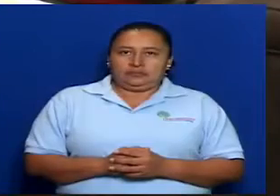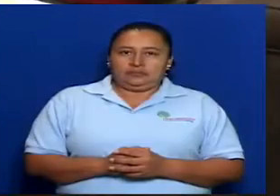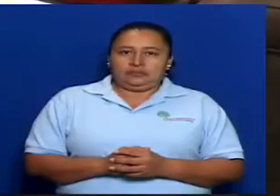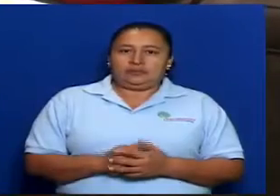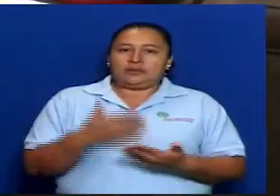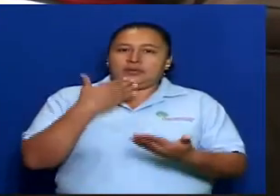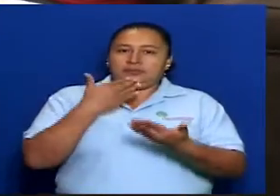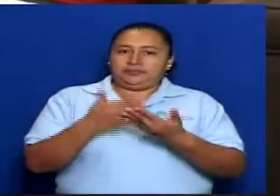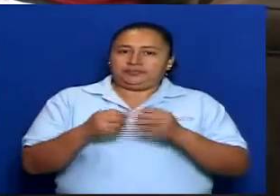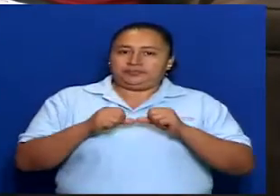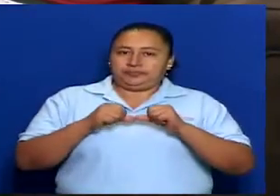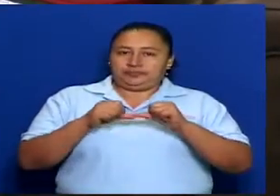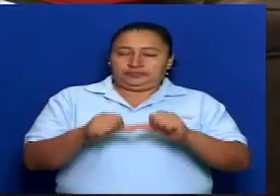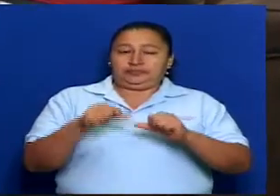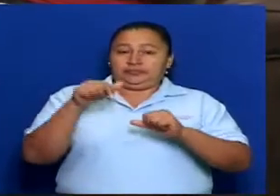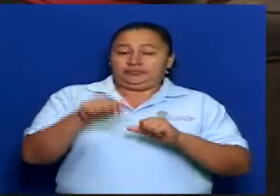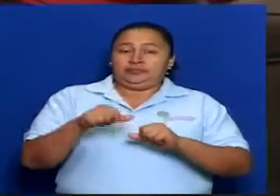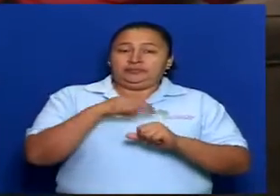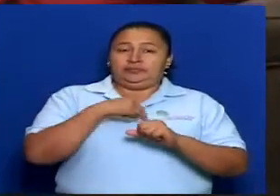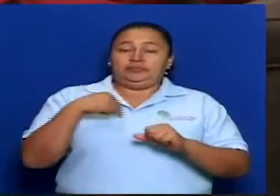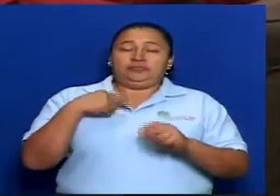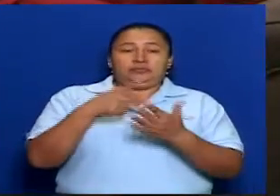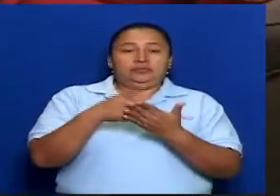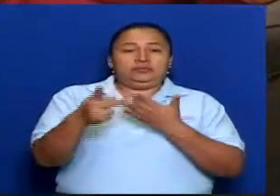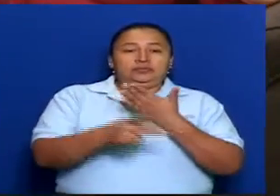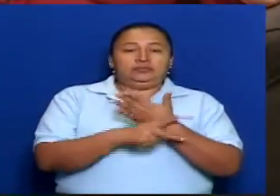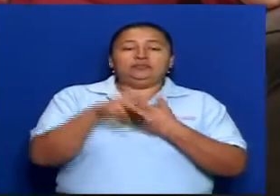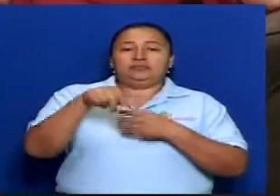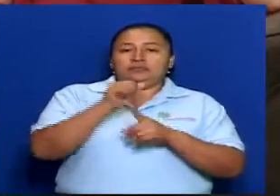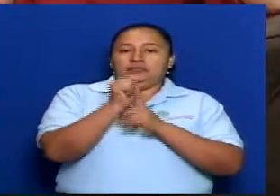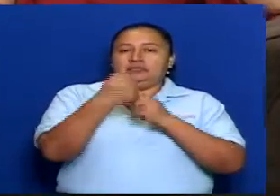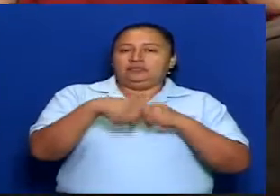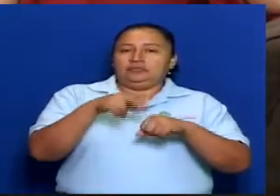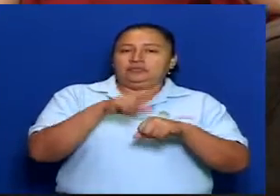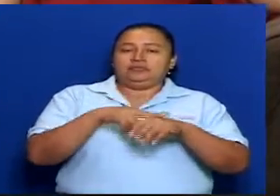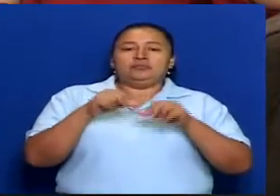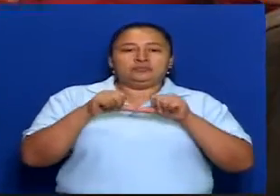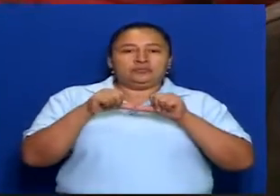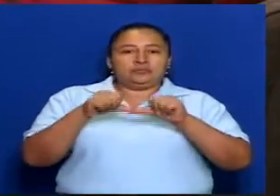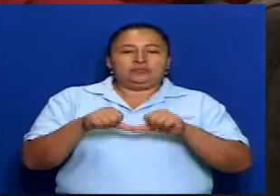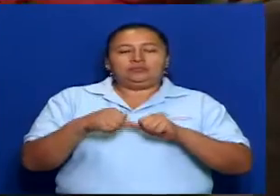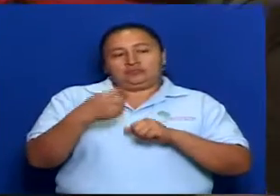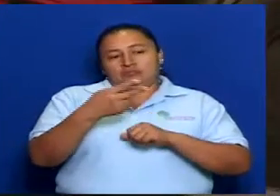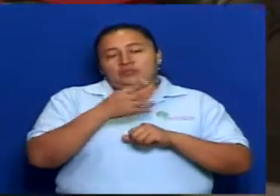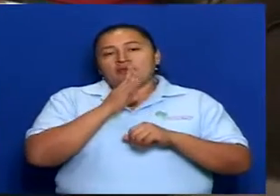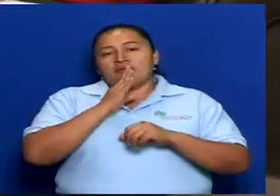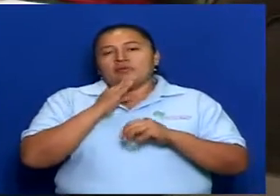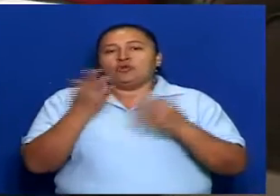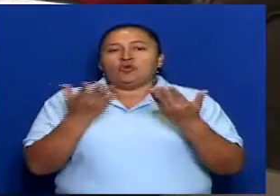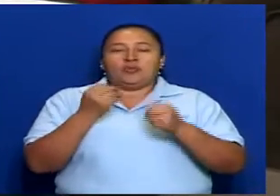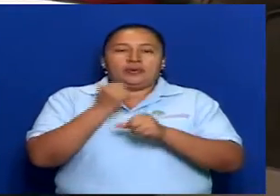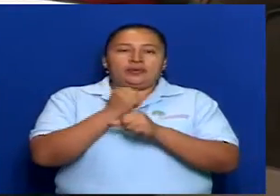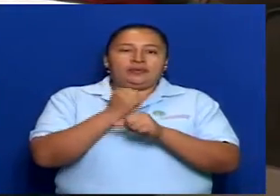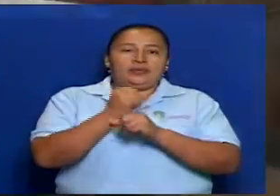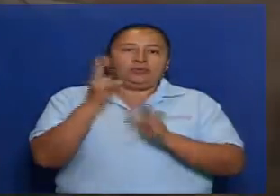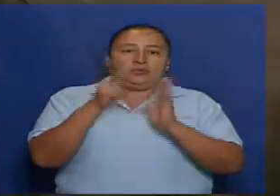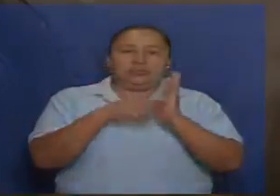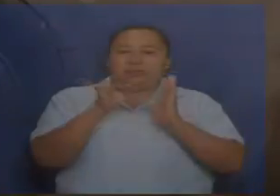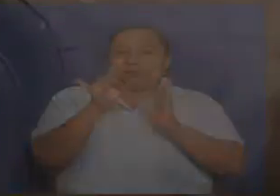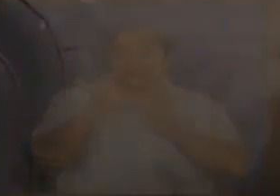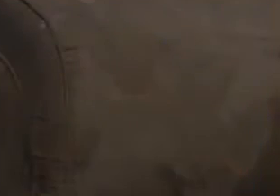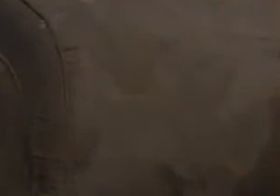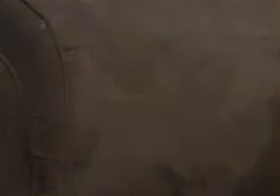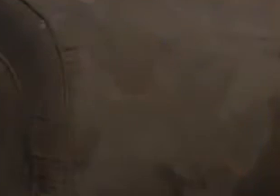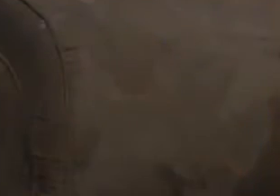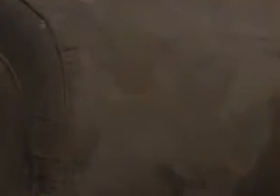Gracias por continuar con nuestro programa desde el Parlamento. Continuamos conversando sobre la labor 2015 y proyecciones